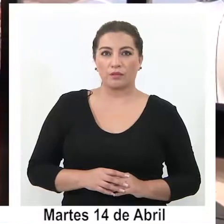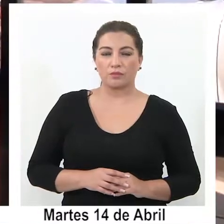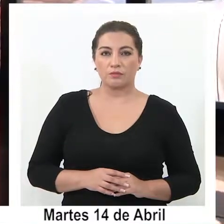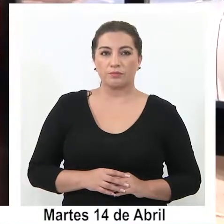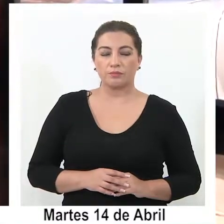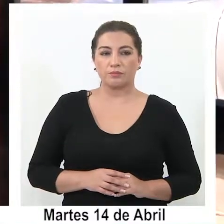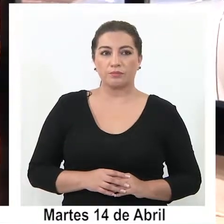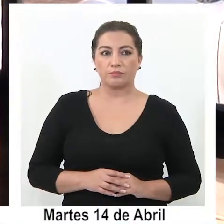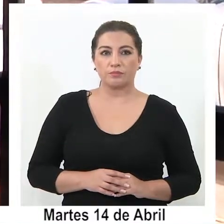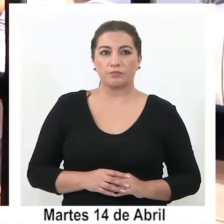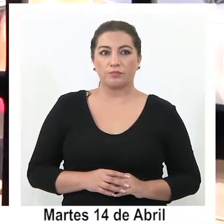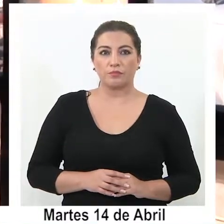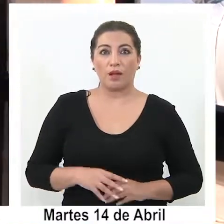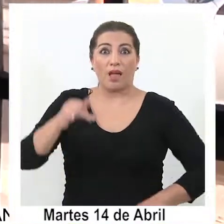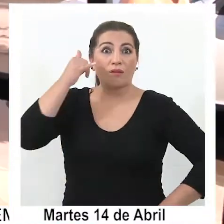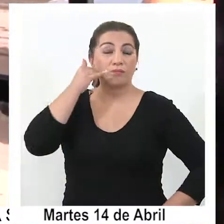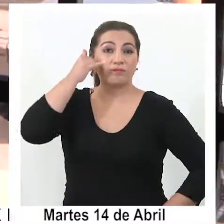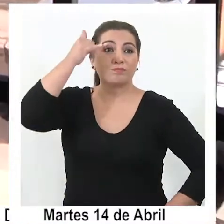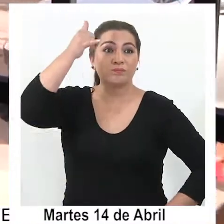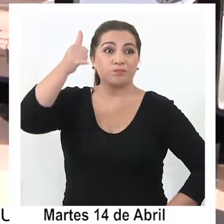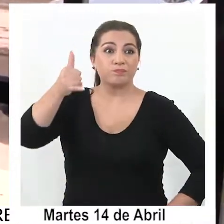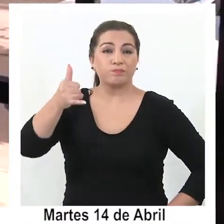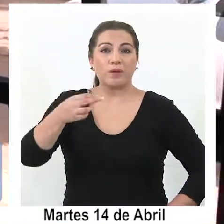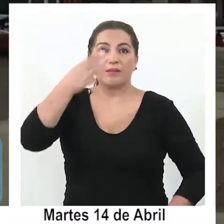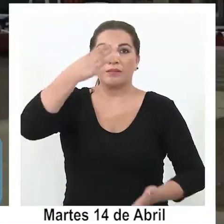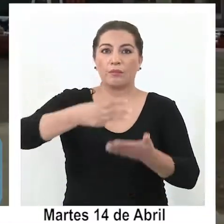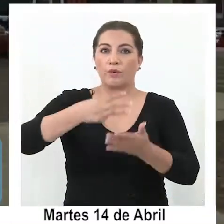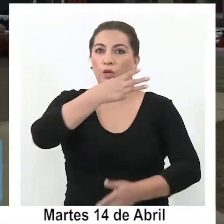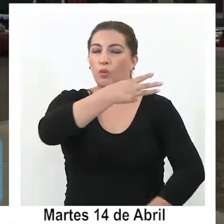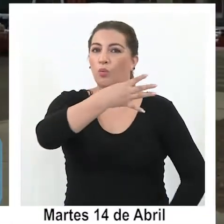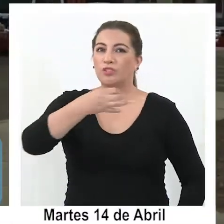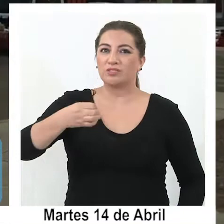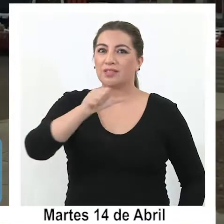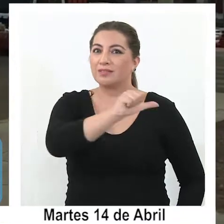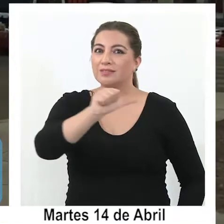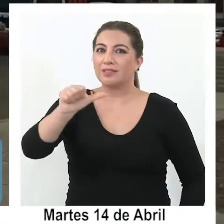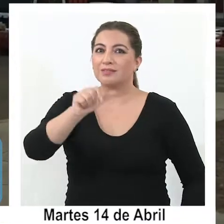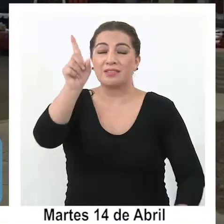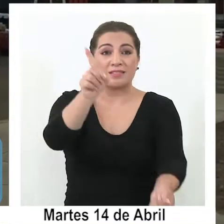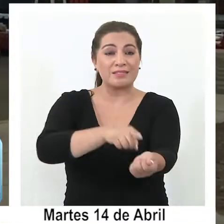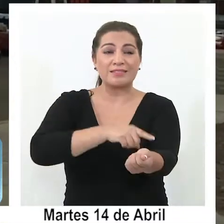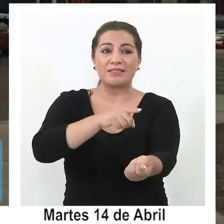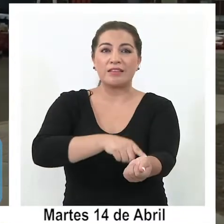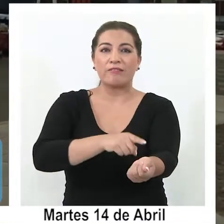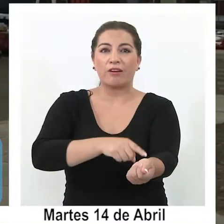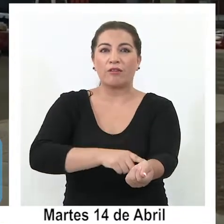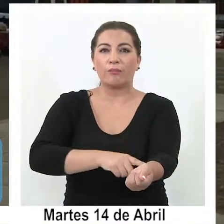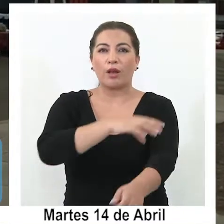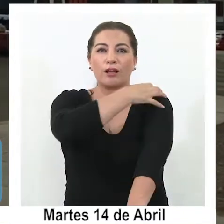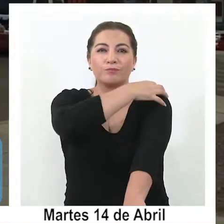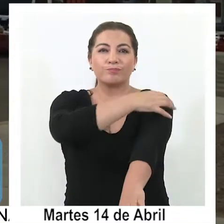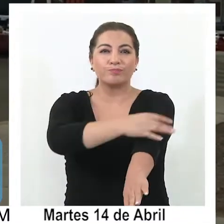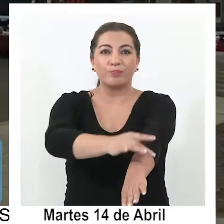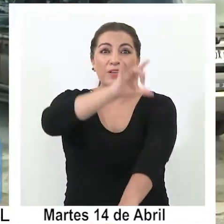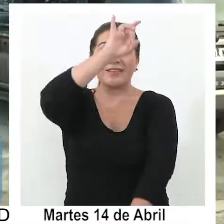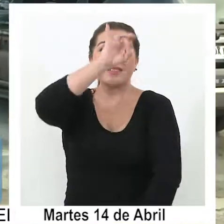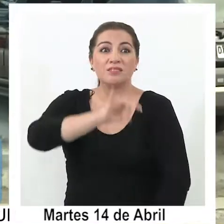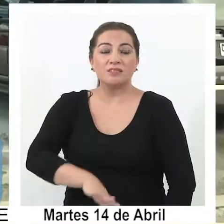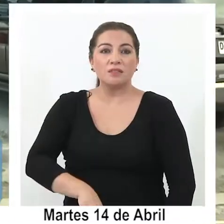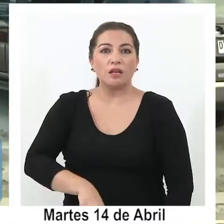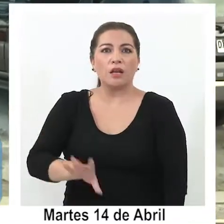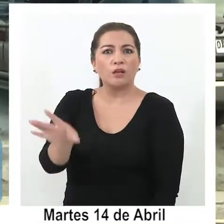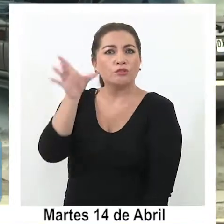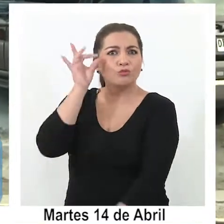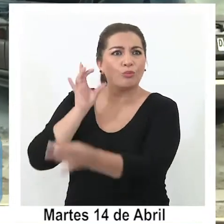A través de un llamado telefónico, 3.466 familias a lo largo de todo Chile se fueron